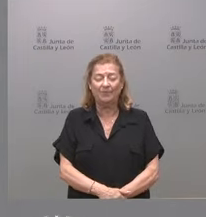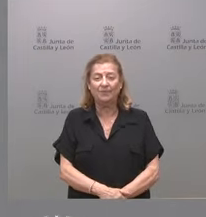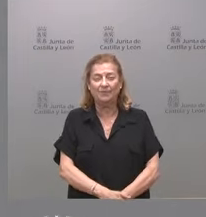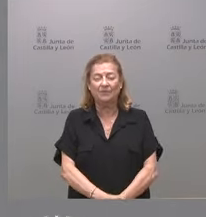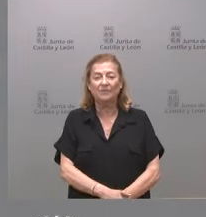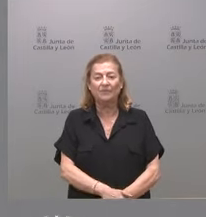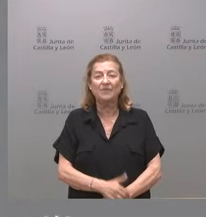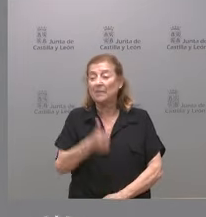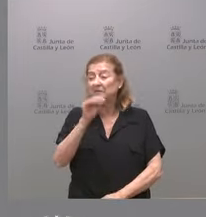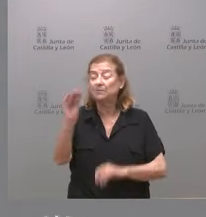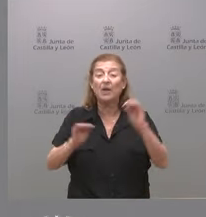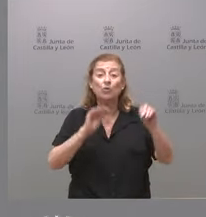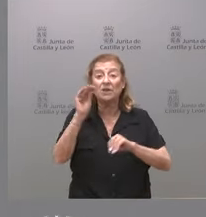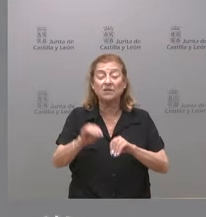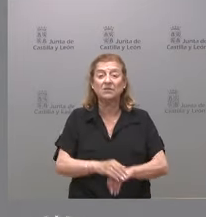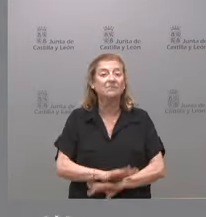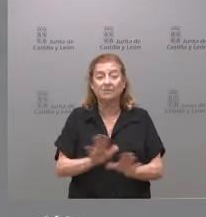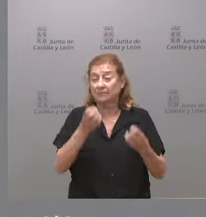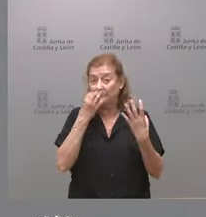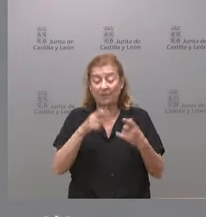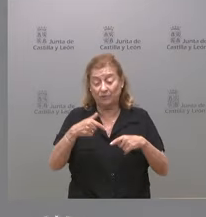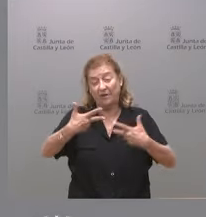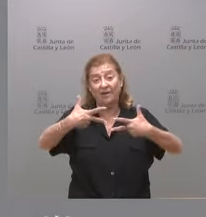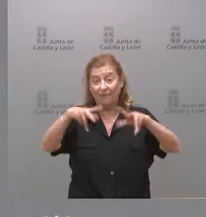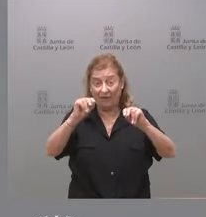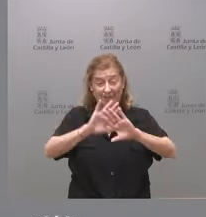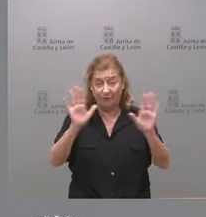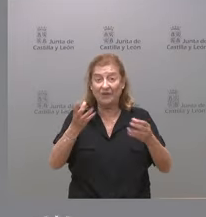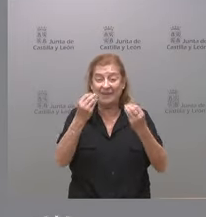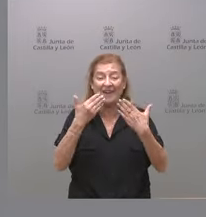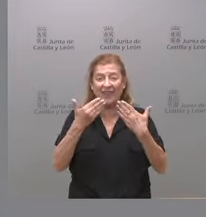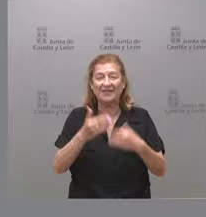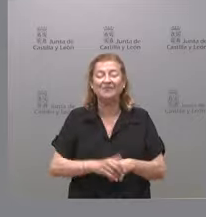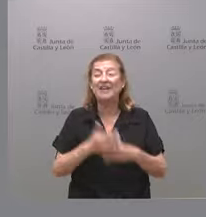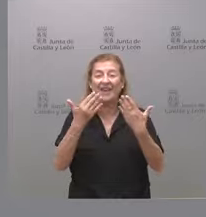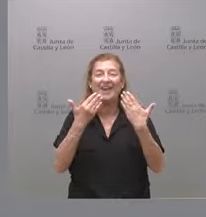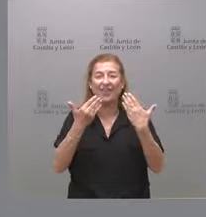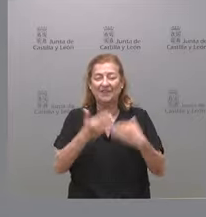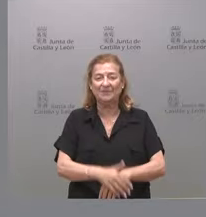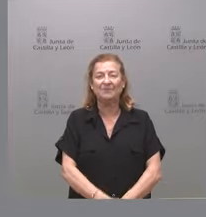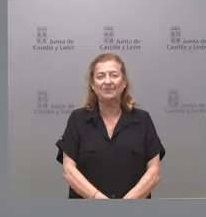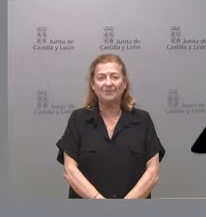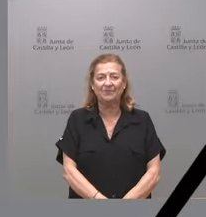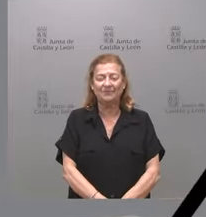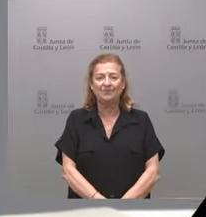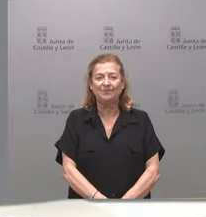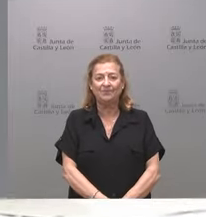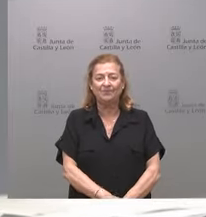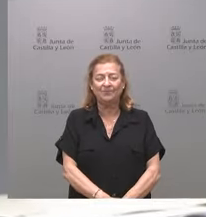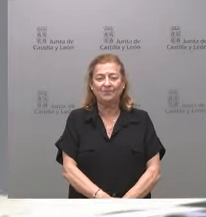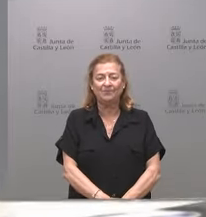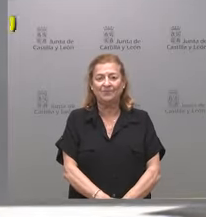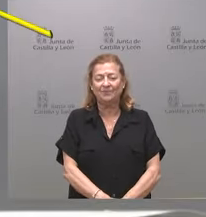¿más preguntas? Bueno pues aquí terminamos entonces gracias gracias gracias gracias Gracias.